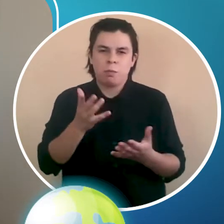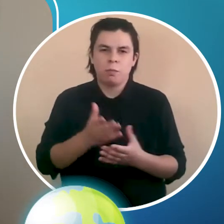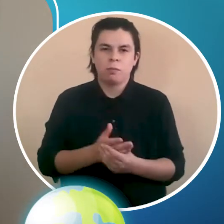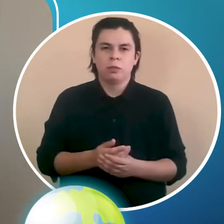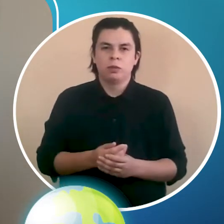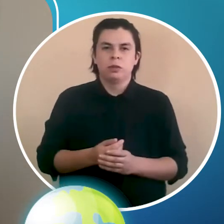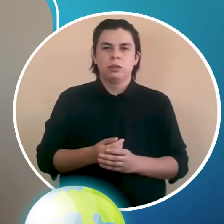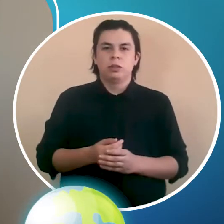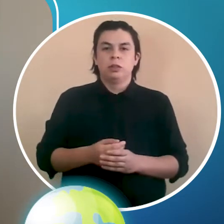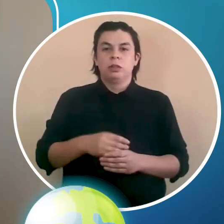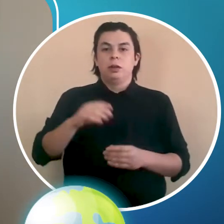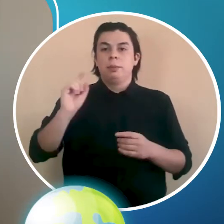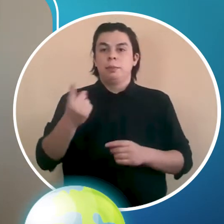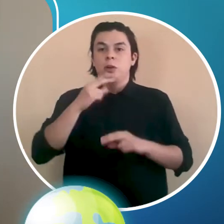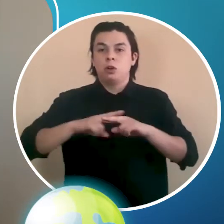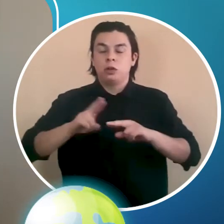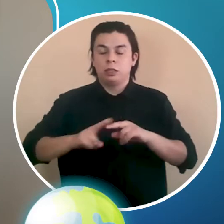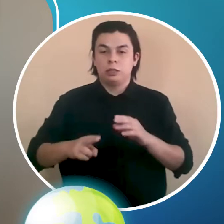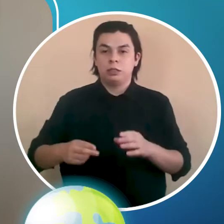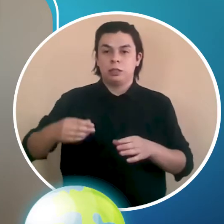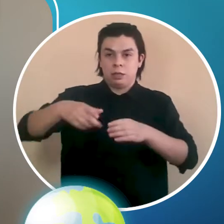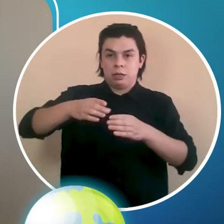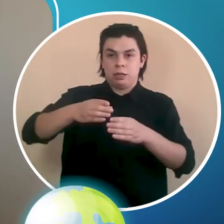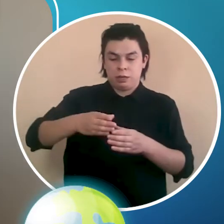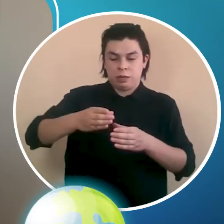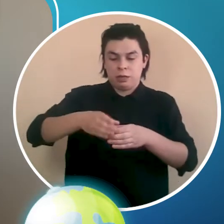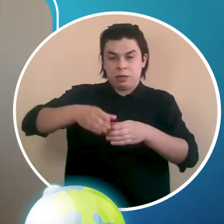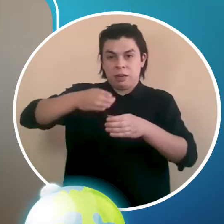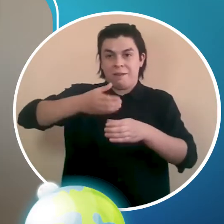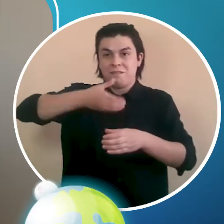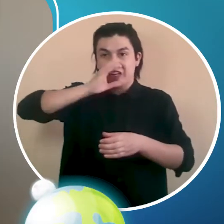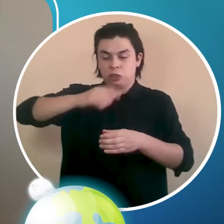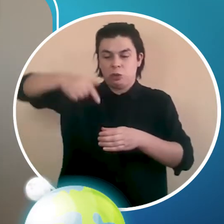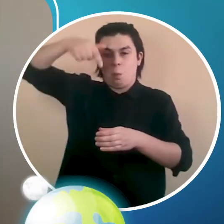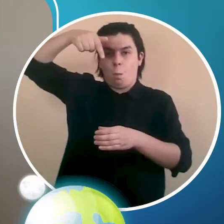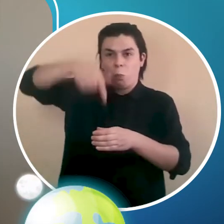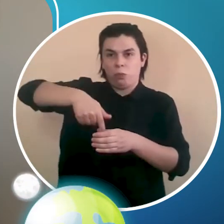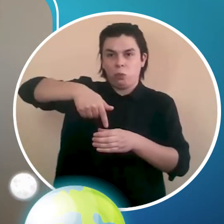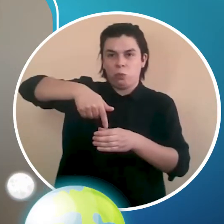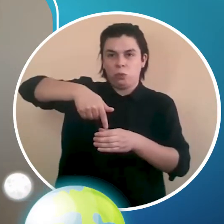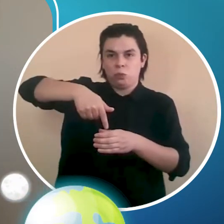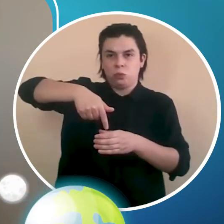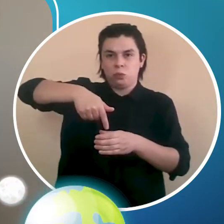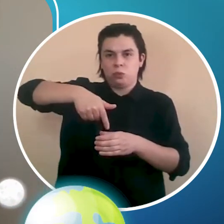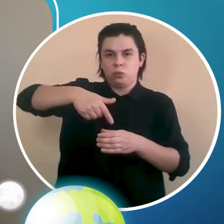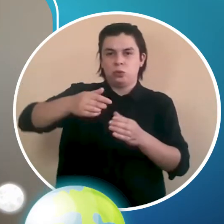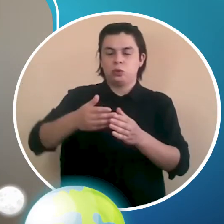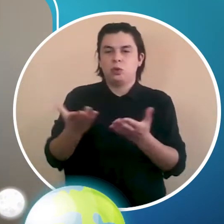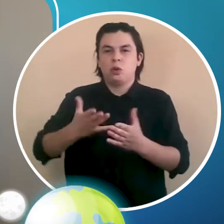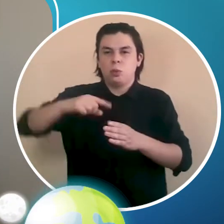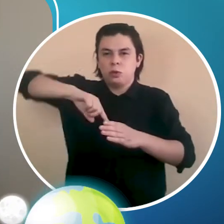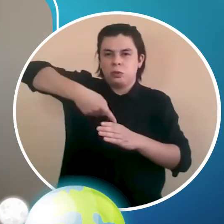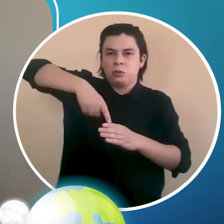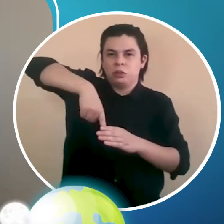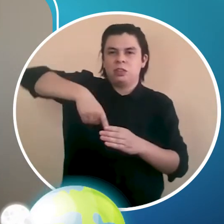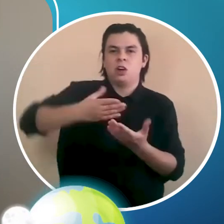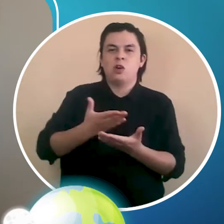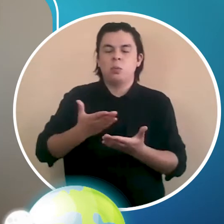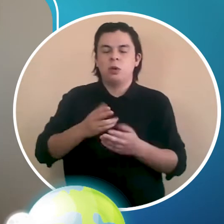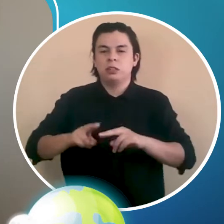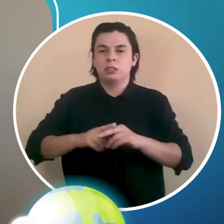nosotros realizaremos es, en nuestro vaso, crear un hollito acá al medio. La idea es poder crearlo a fricción